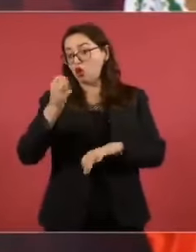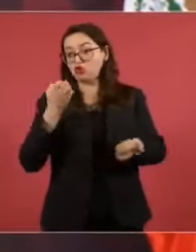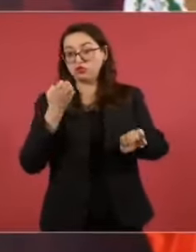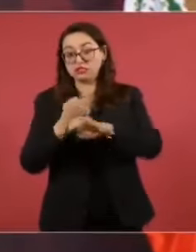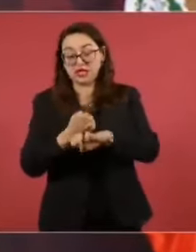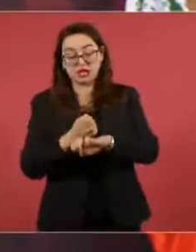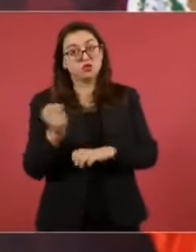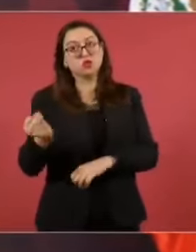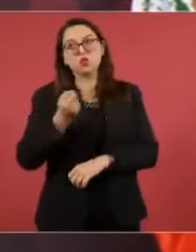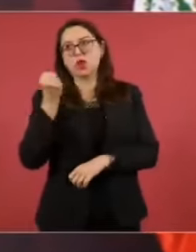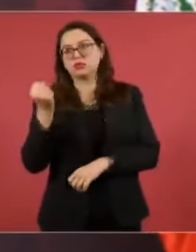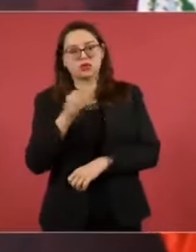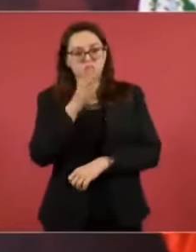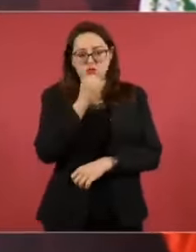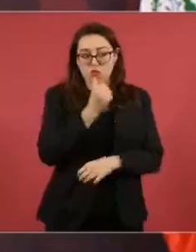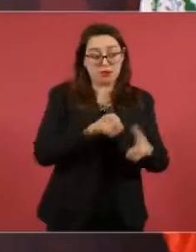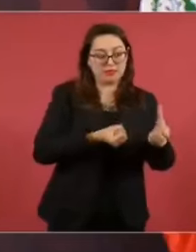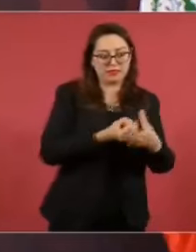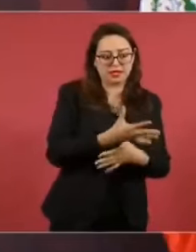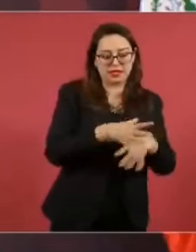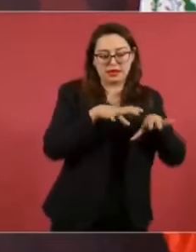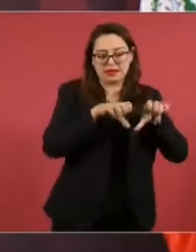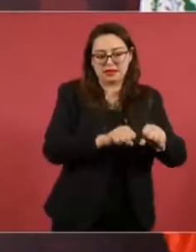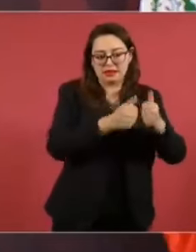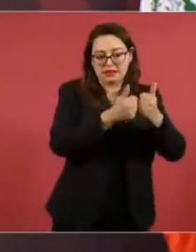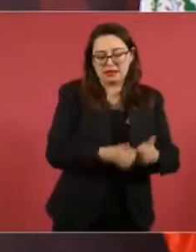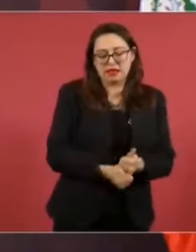casos sí, y ya no salen.